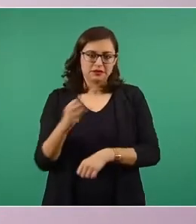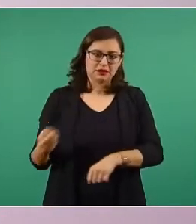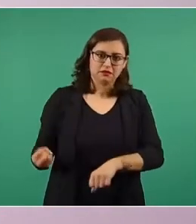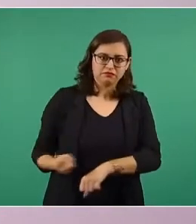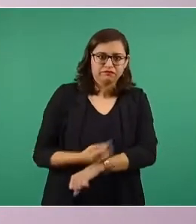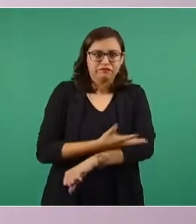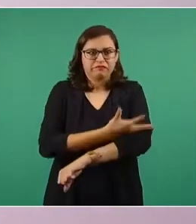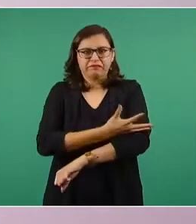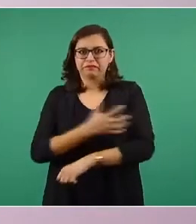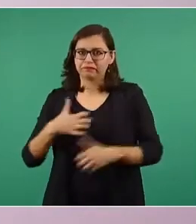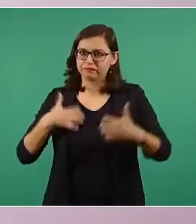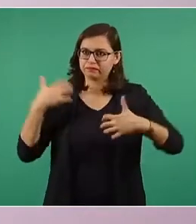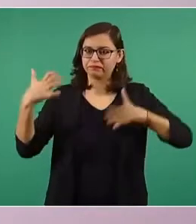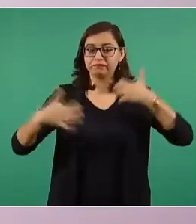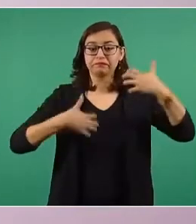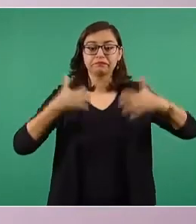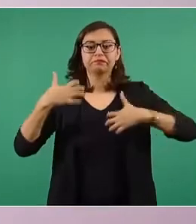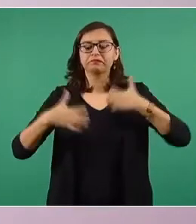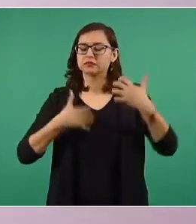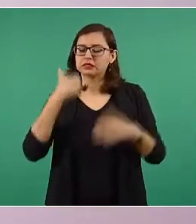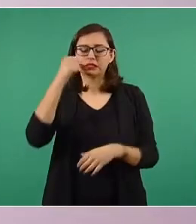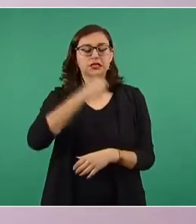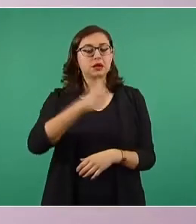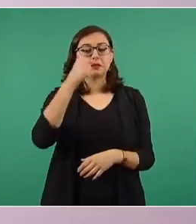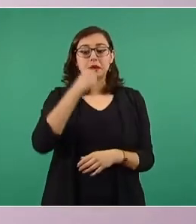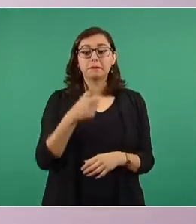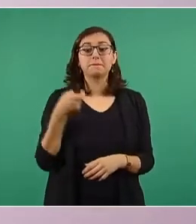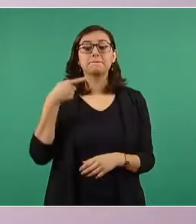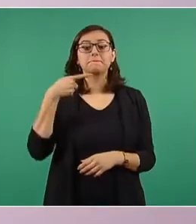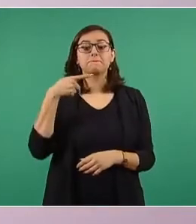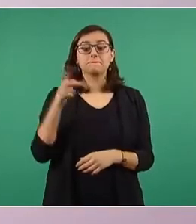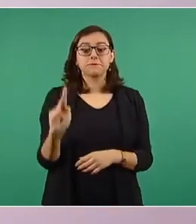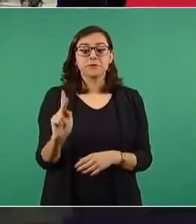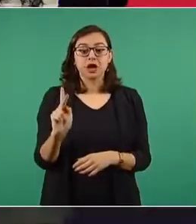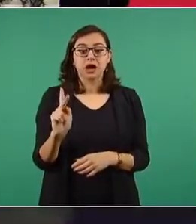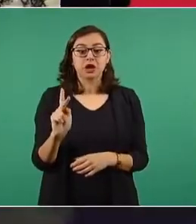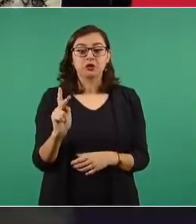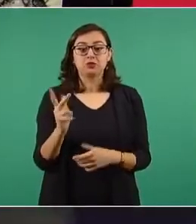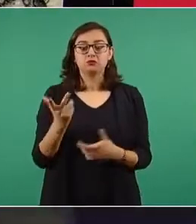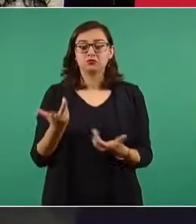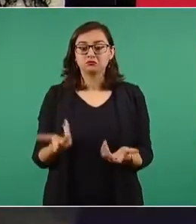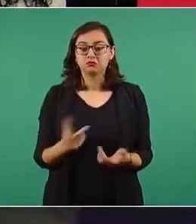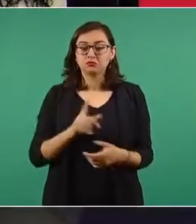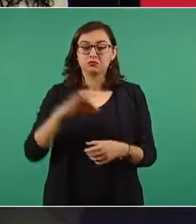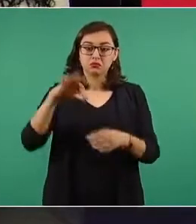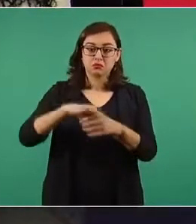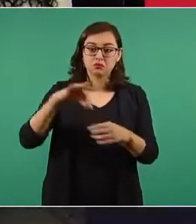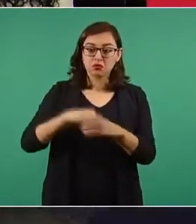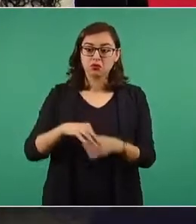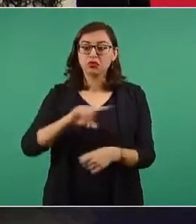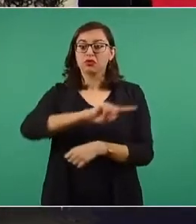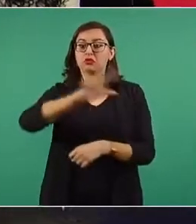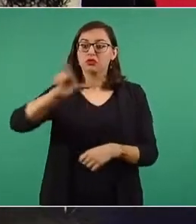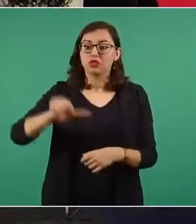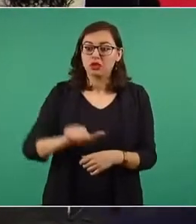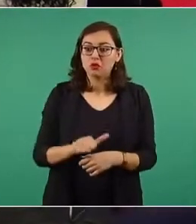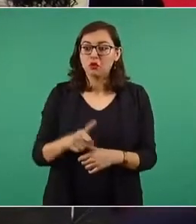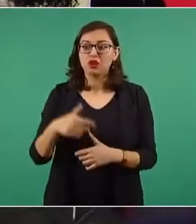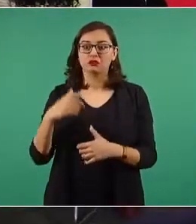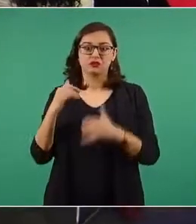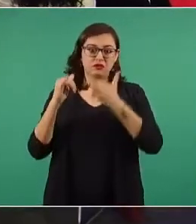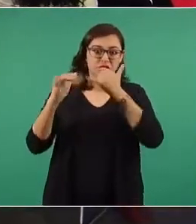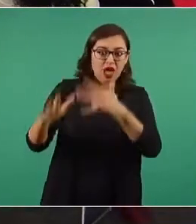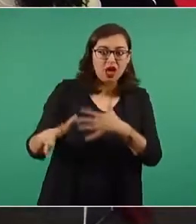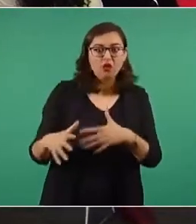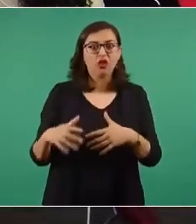en esta ocasión no hubo protestas postelectorales por acusaciones de fraude.